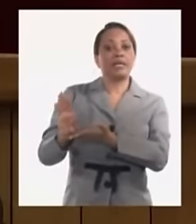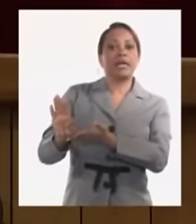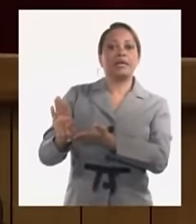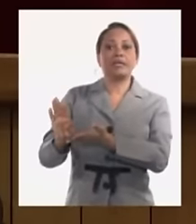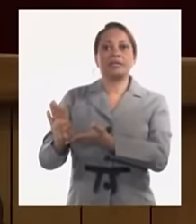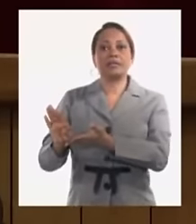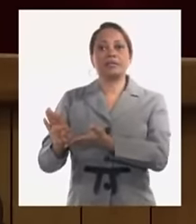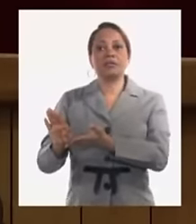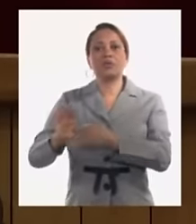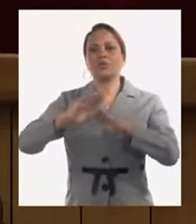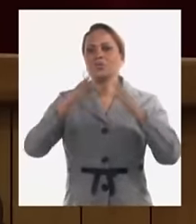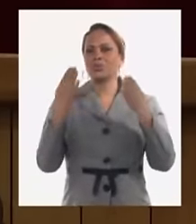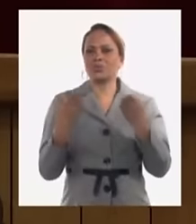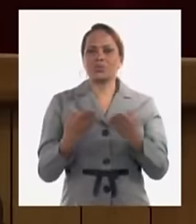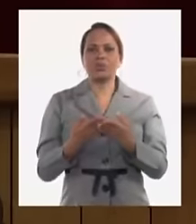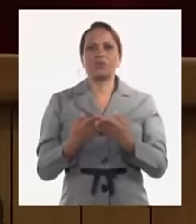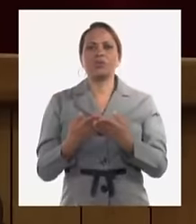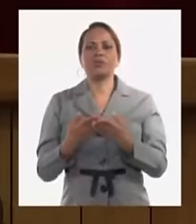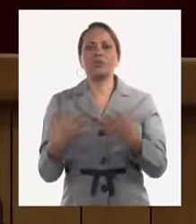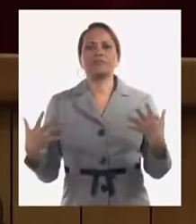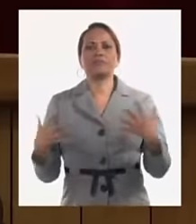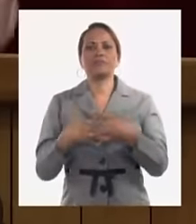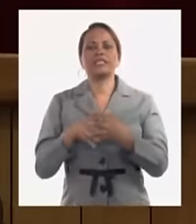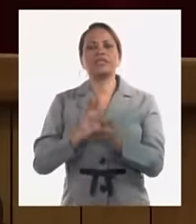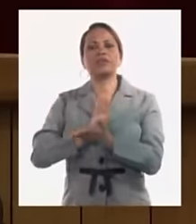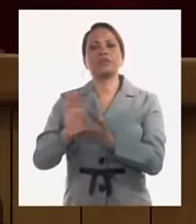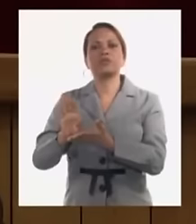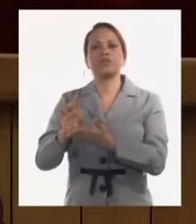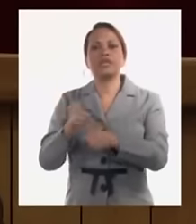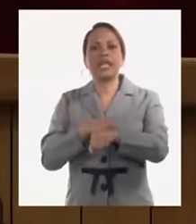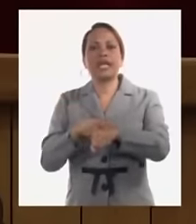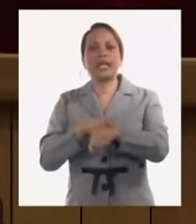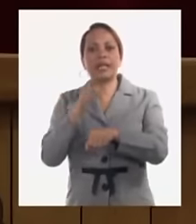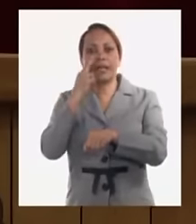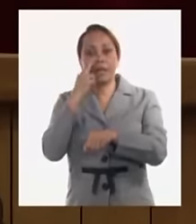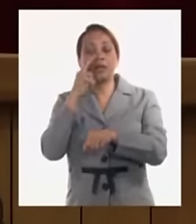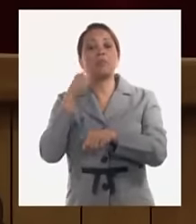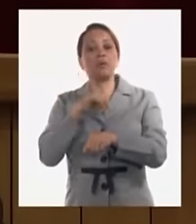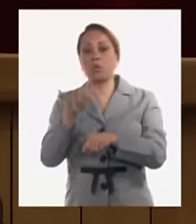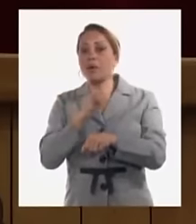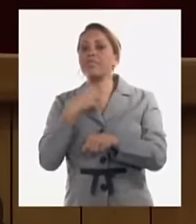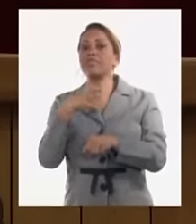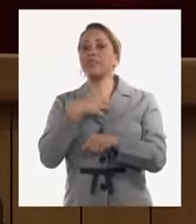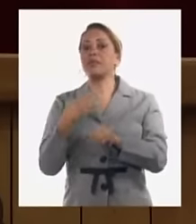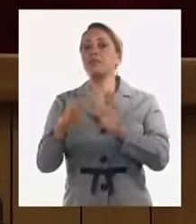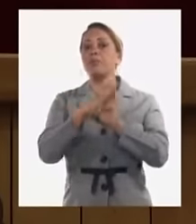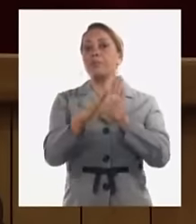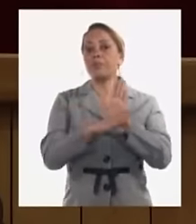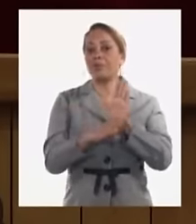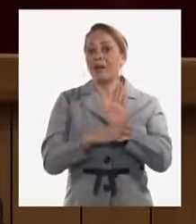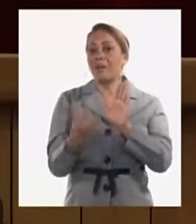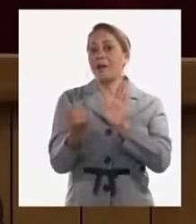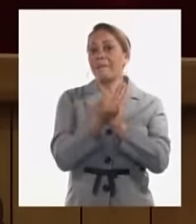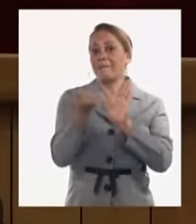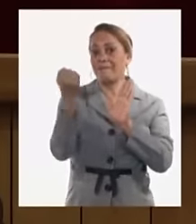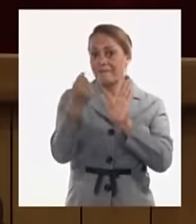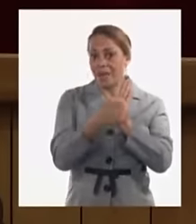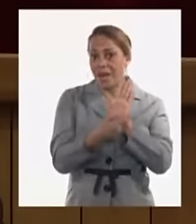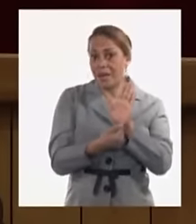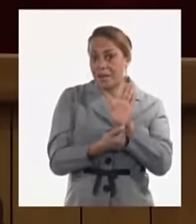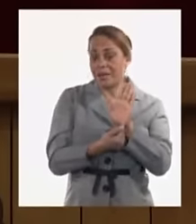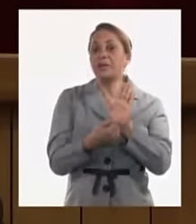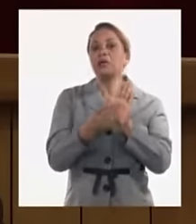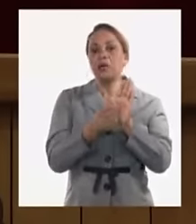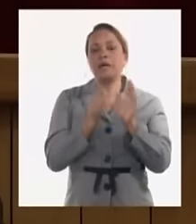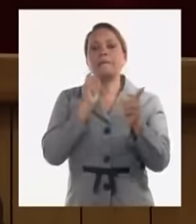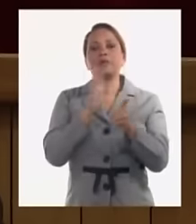cuestión asociada a la discriminación racial hay un programa concreto y que se puso